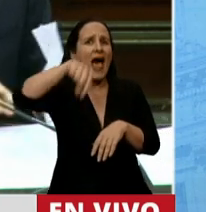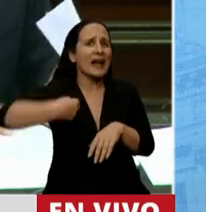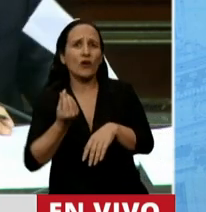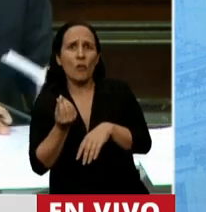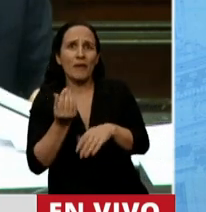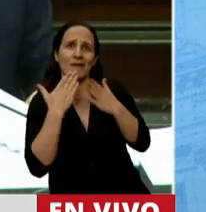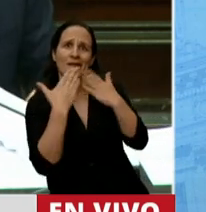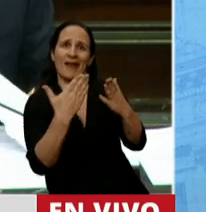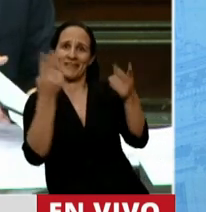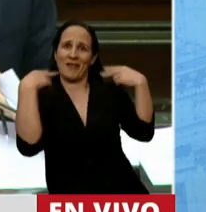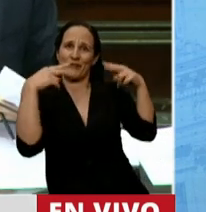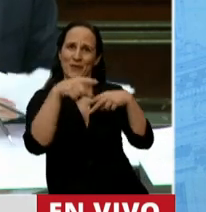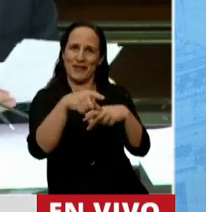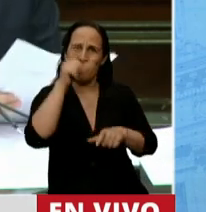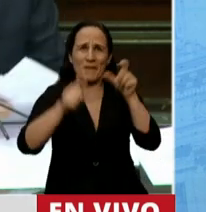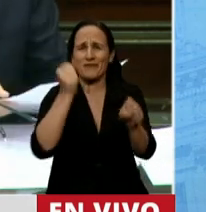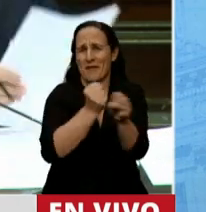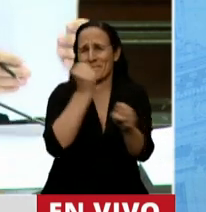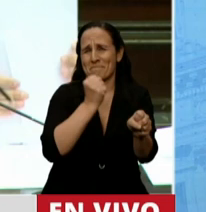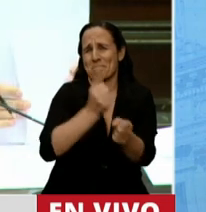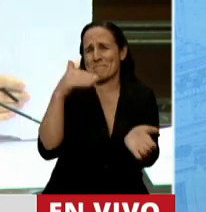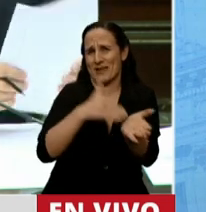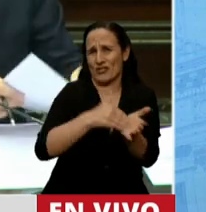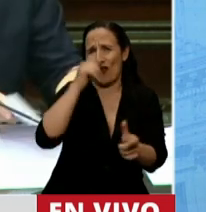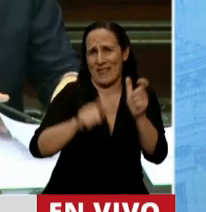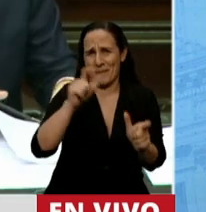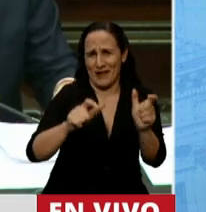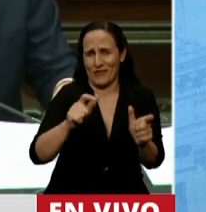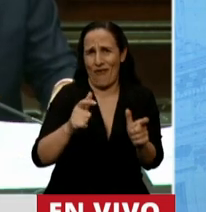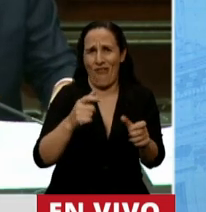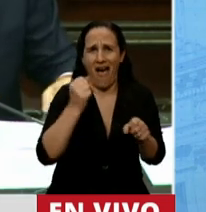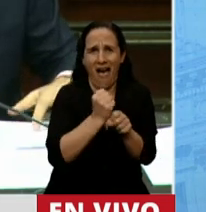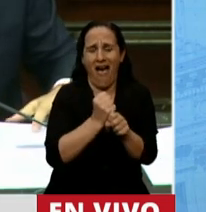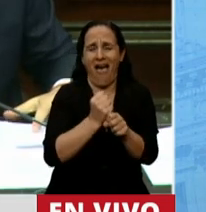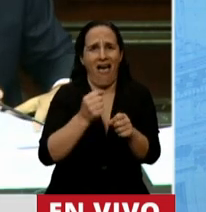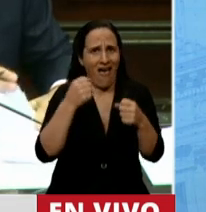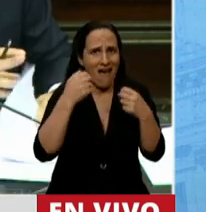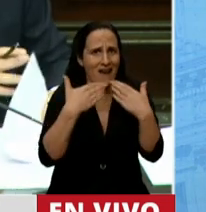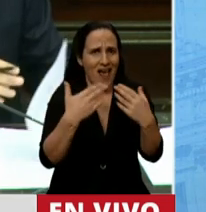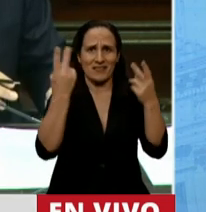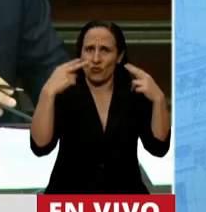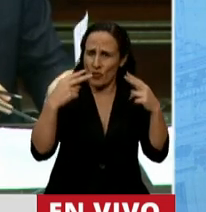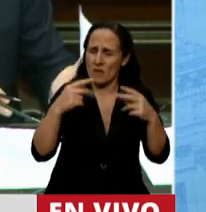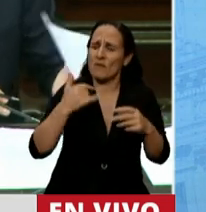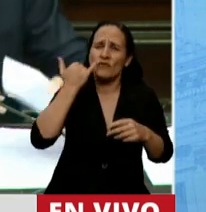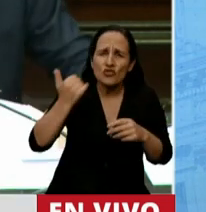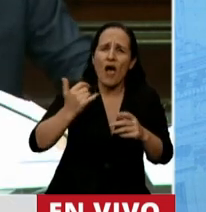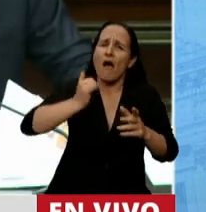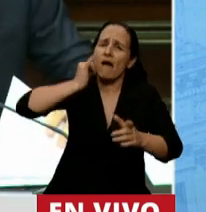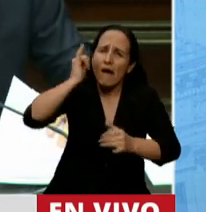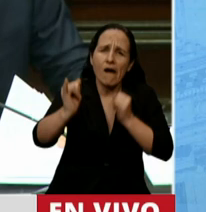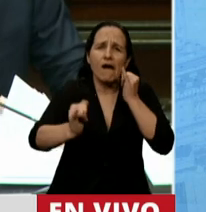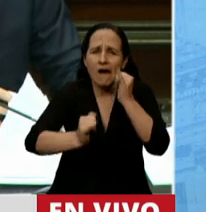turismo, que da trabajo a millones de personas. Hemos tratado de explicar de mil formas distintas que la única